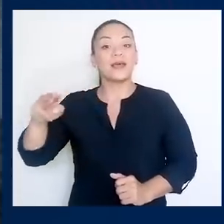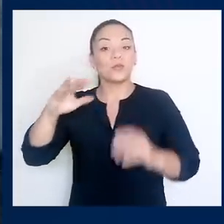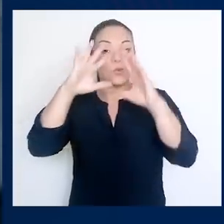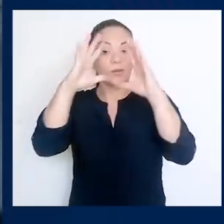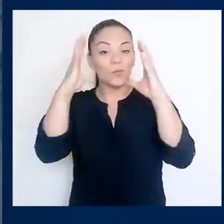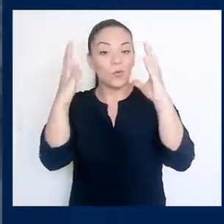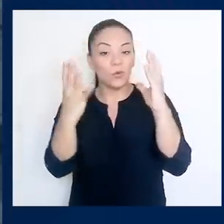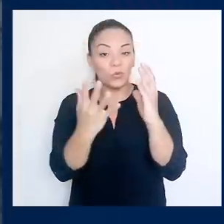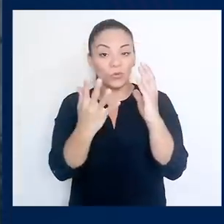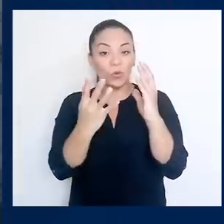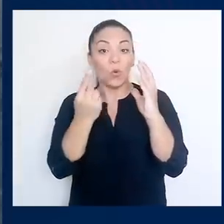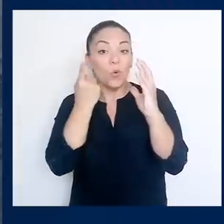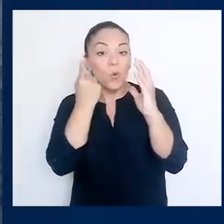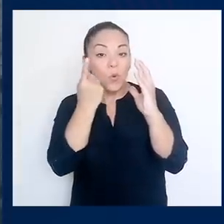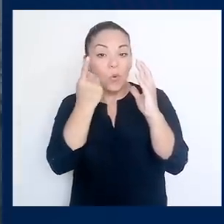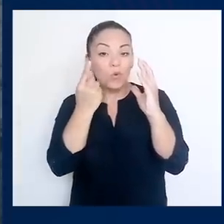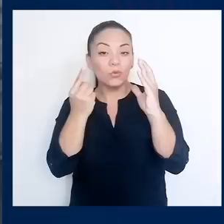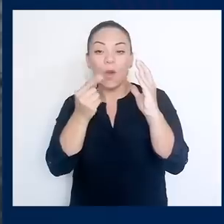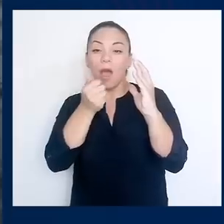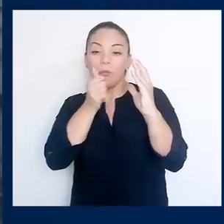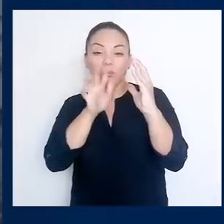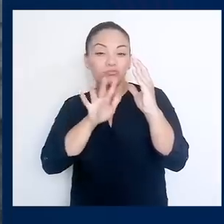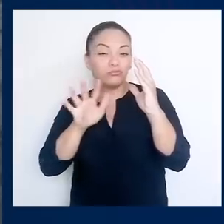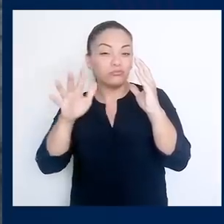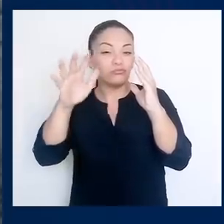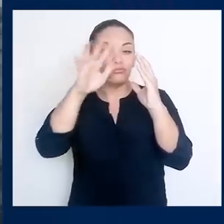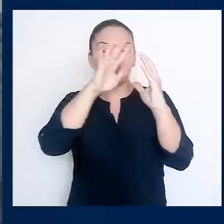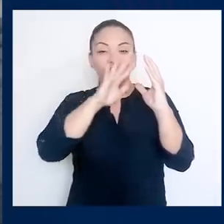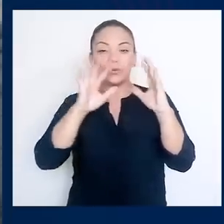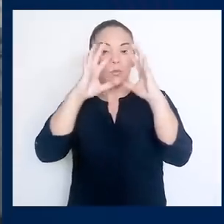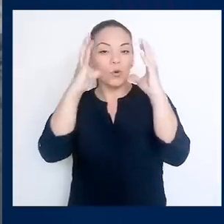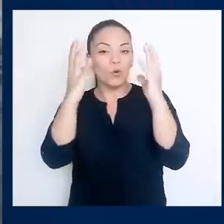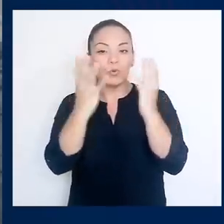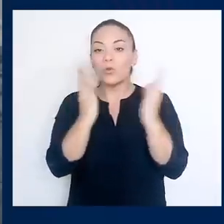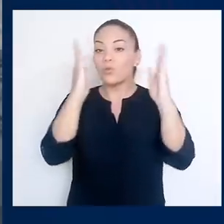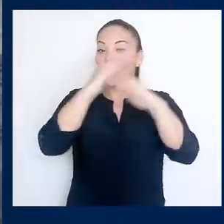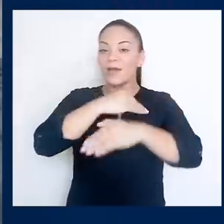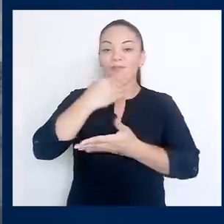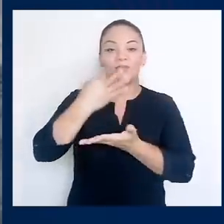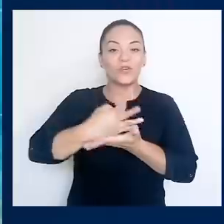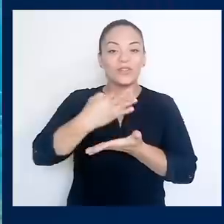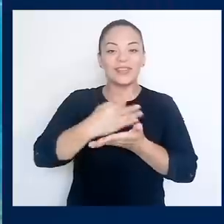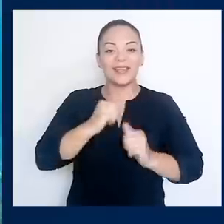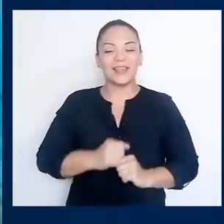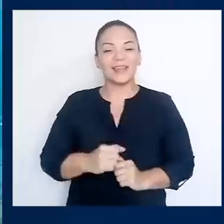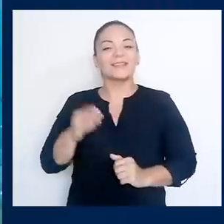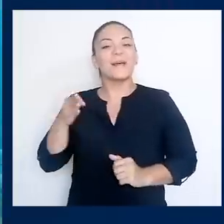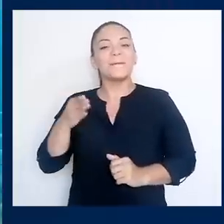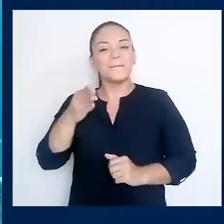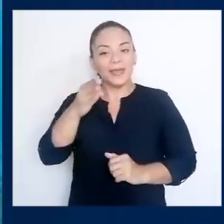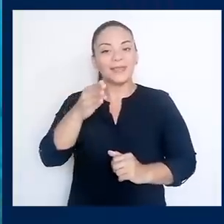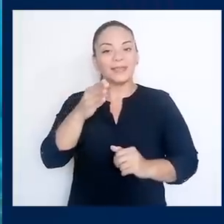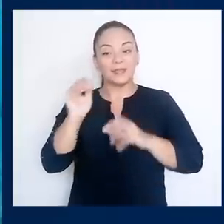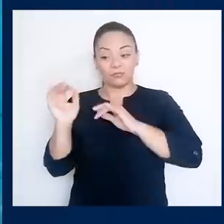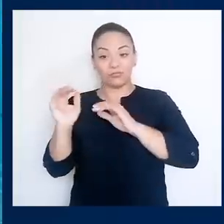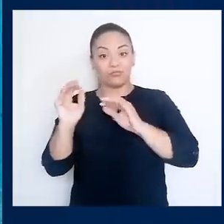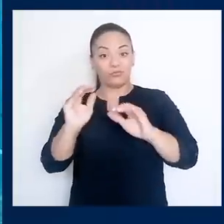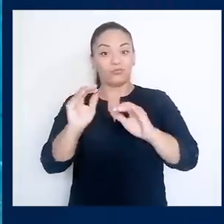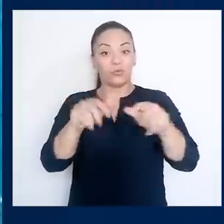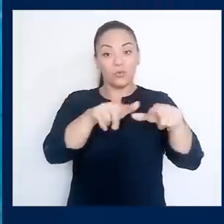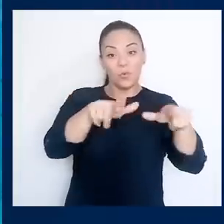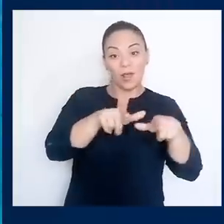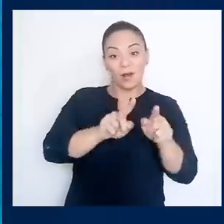mundo, es una sola masa de agua, la que no conoce fronteras. Los peces migratorios no